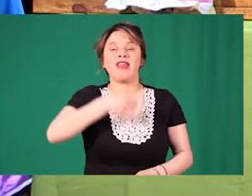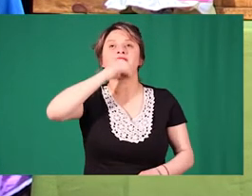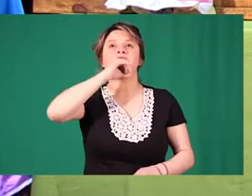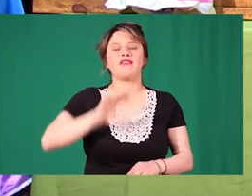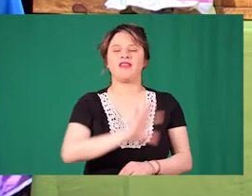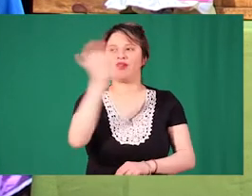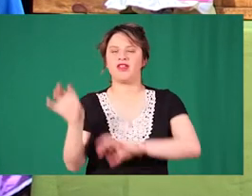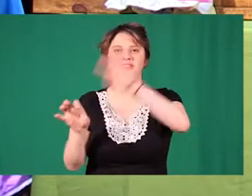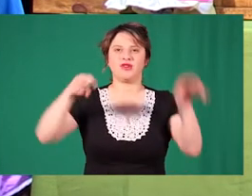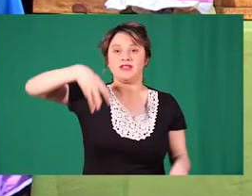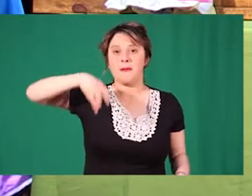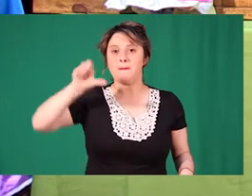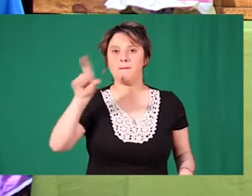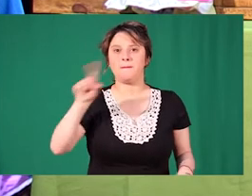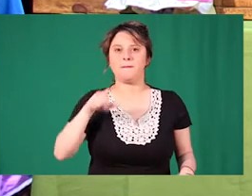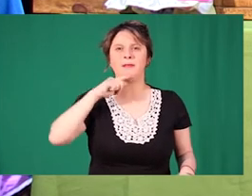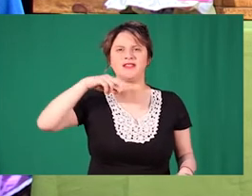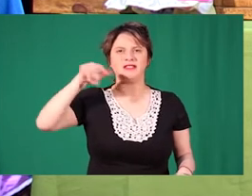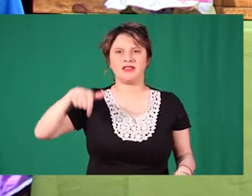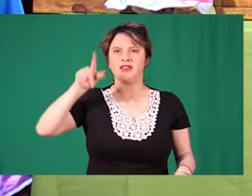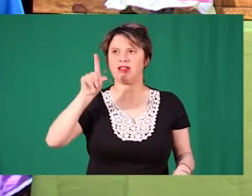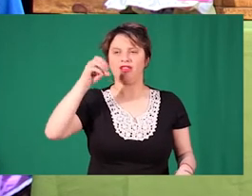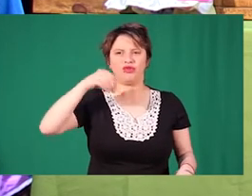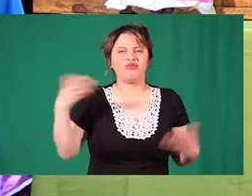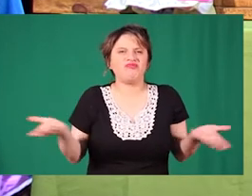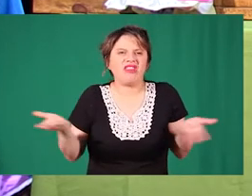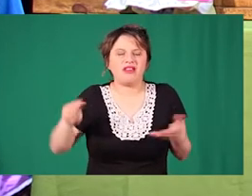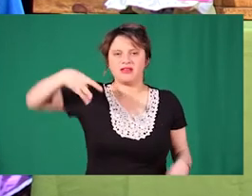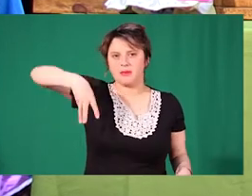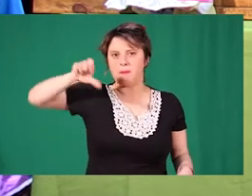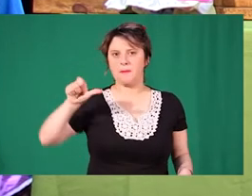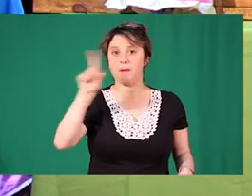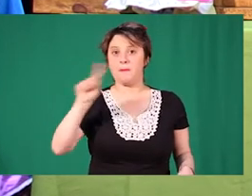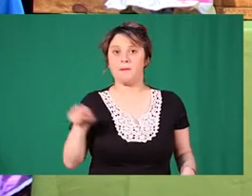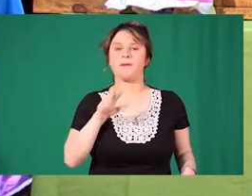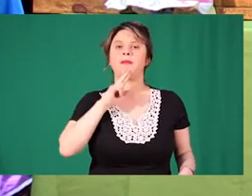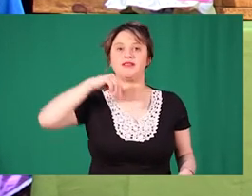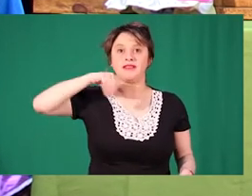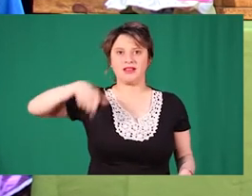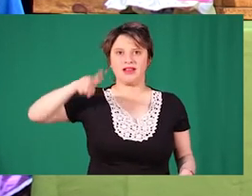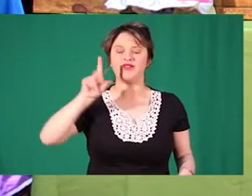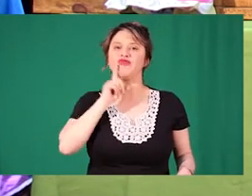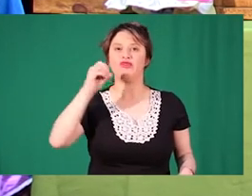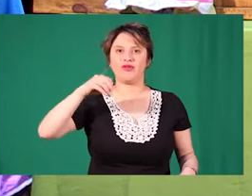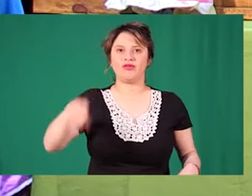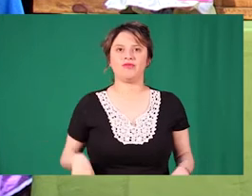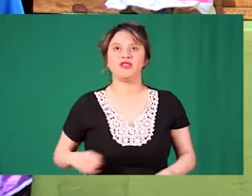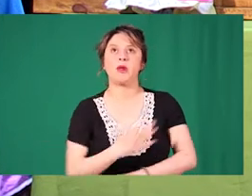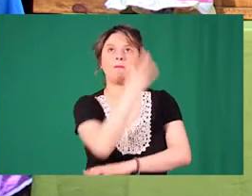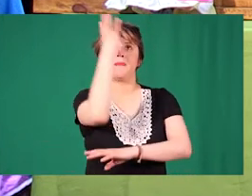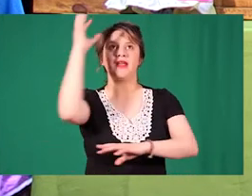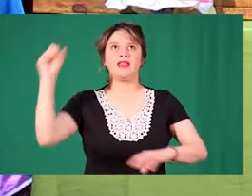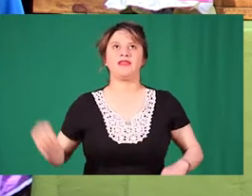¿Pero qué es el mastranto? El mastranto es una planta muy grande con hojas ovaladas y